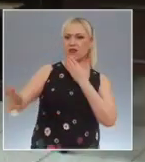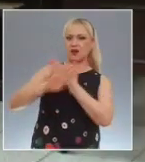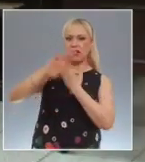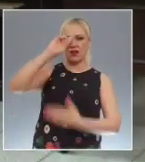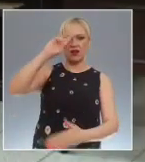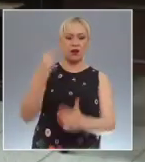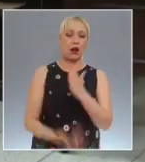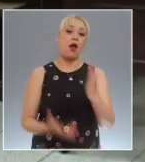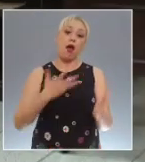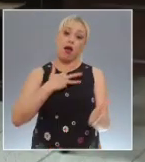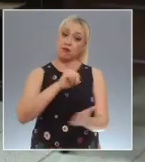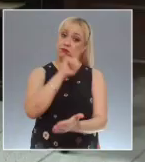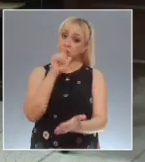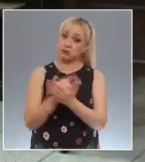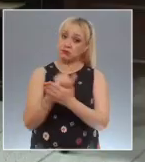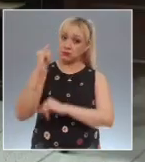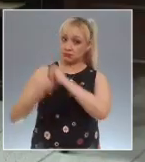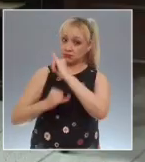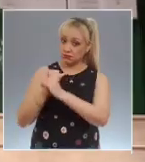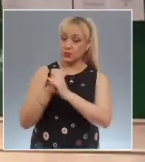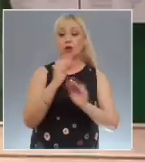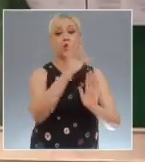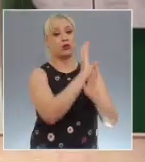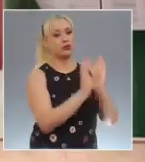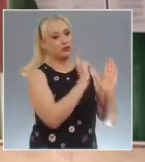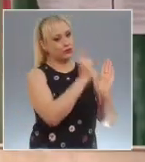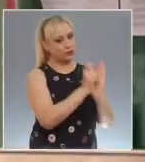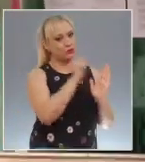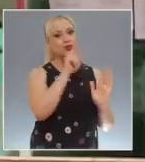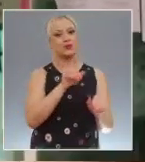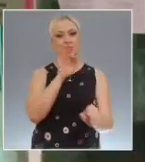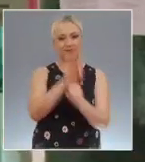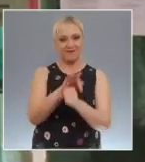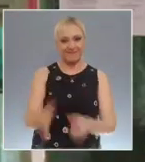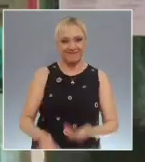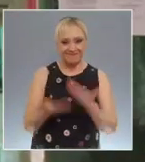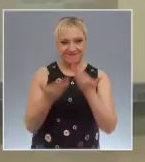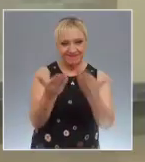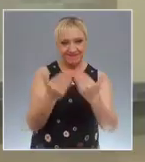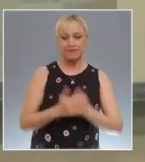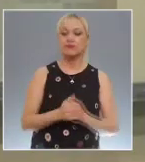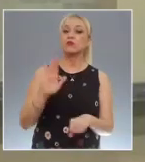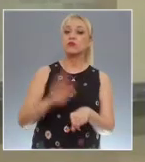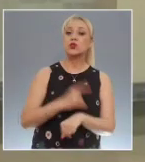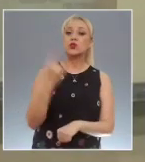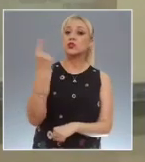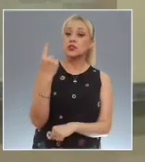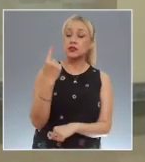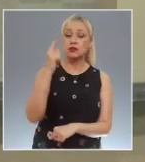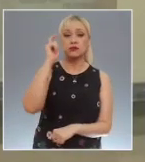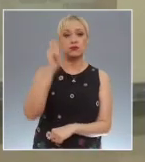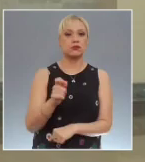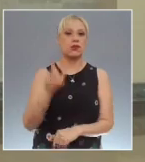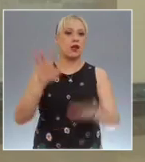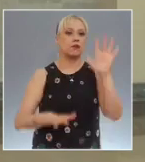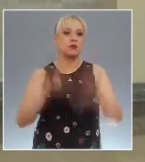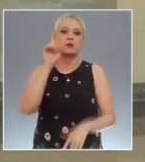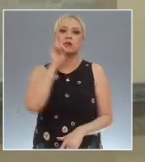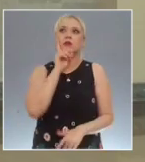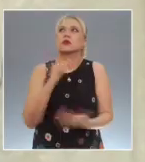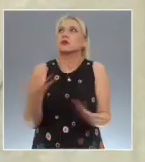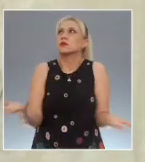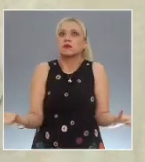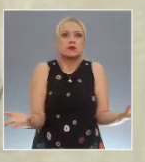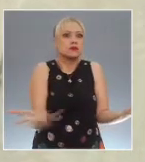también por la Constitución. Ya que en estos casos se pone en situación la indefensión y riesgo de